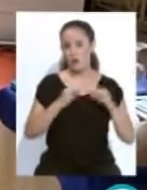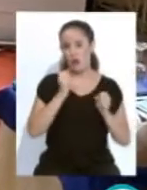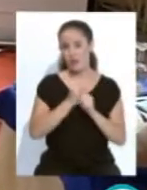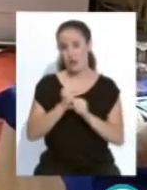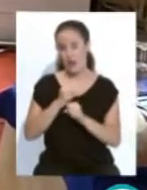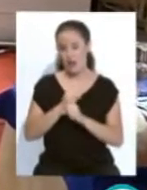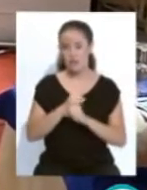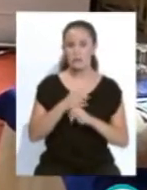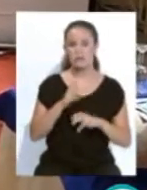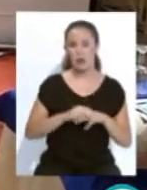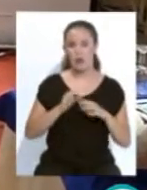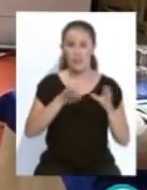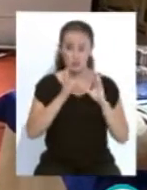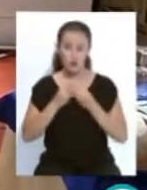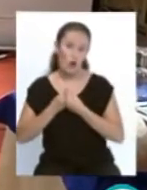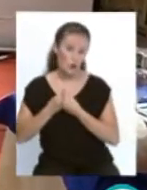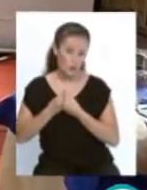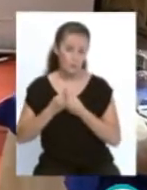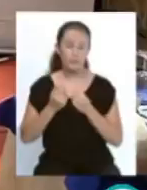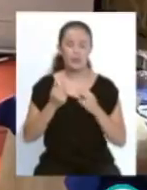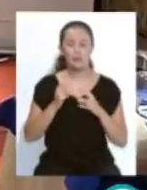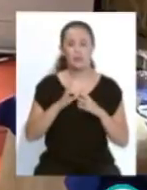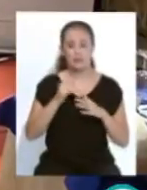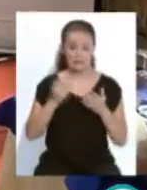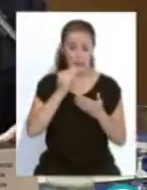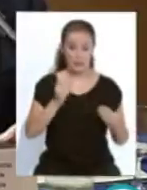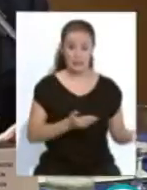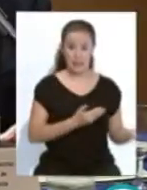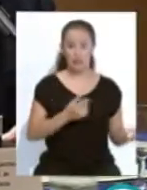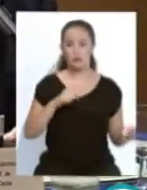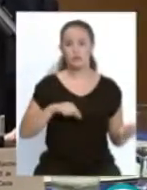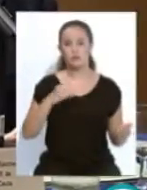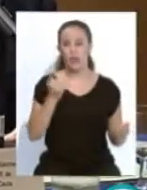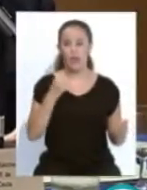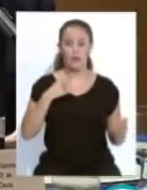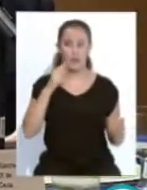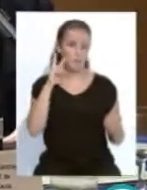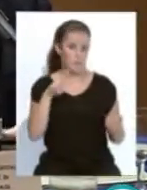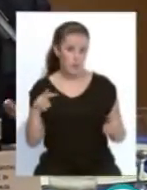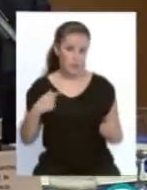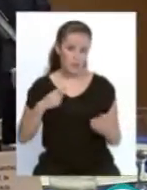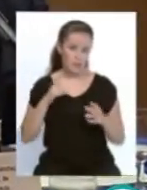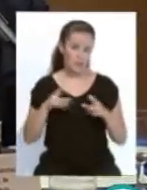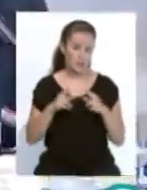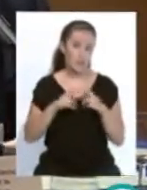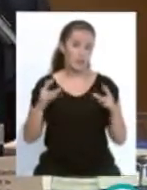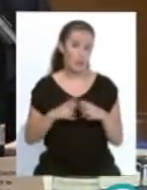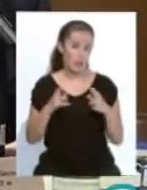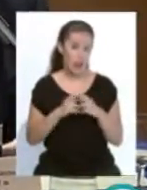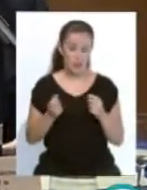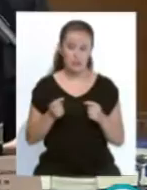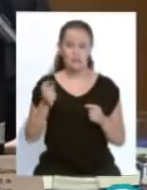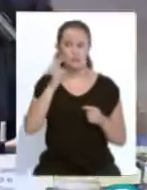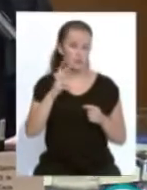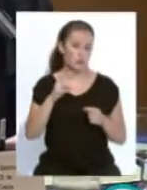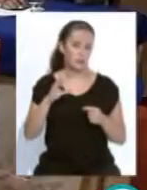la denominación de Desayunos.com. En esta ocasión el invitado ha sido el Jefe de Inspección de Trabajo y Seguridad Social, Eugenio Santa Bárbara,